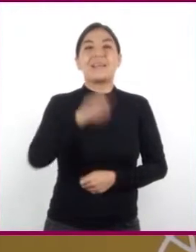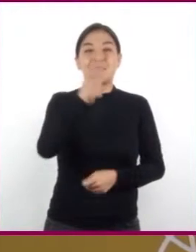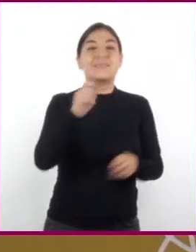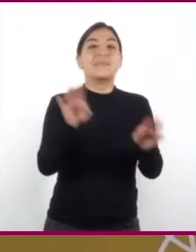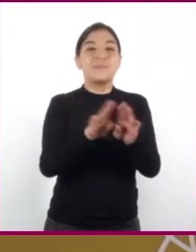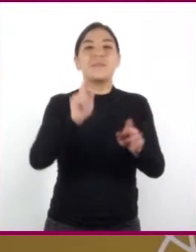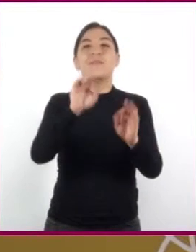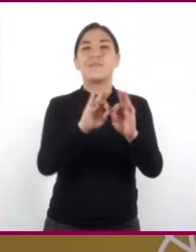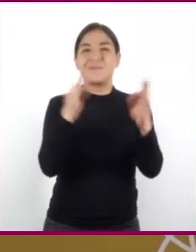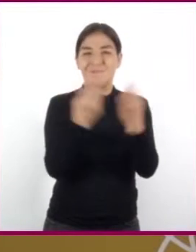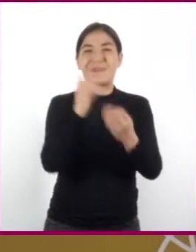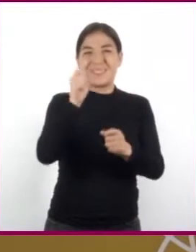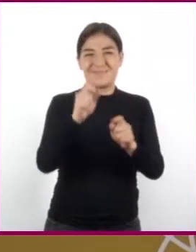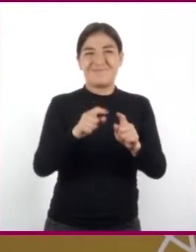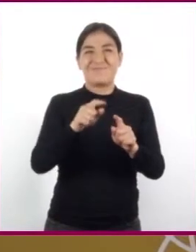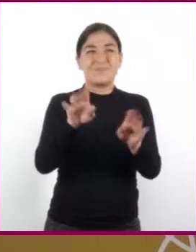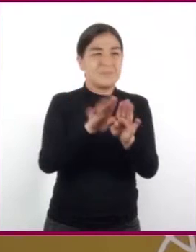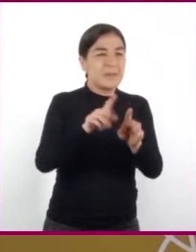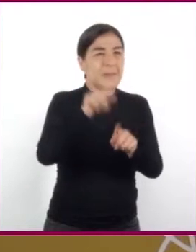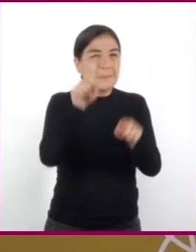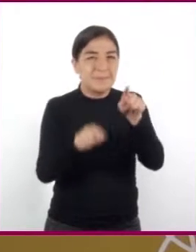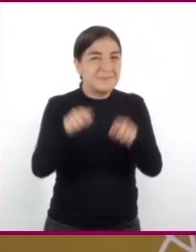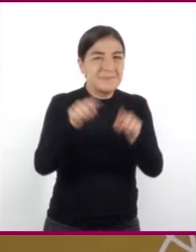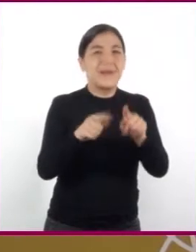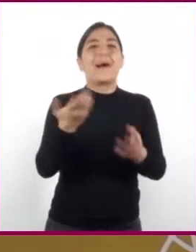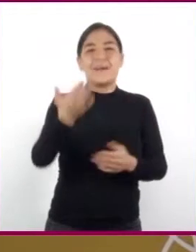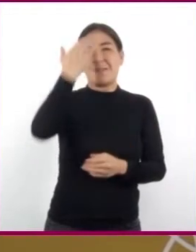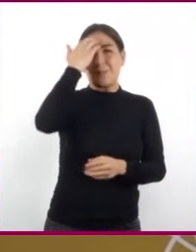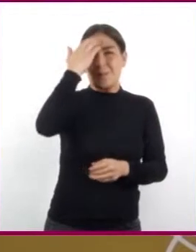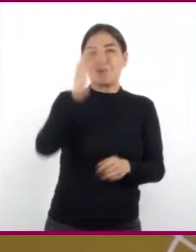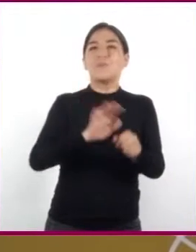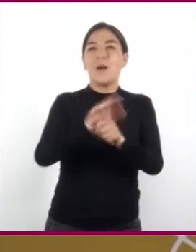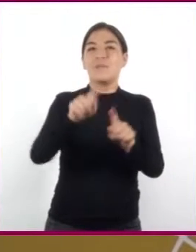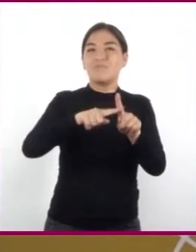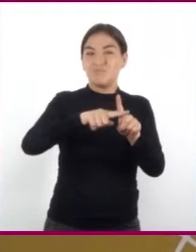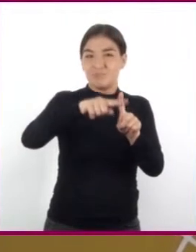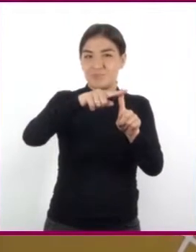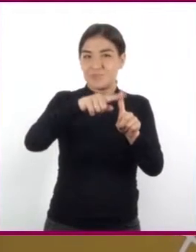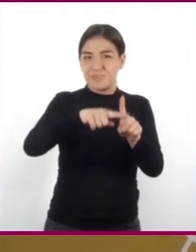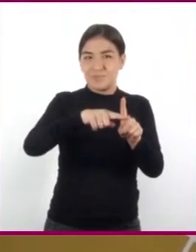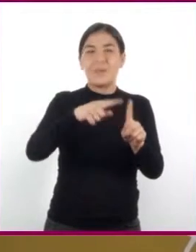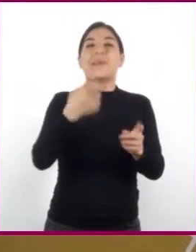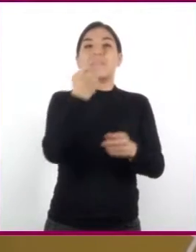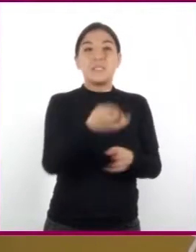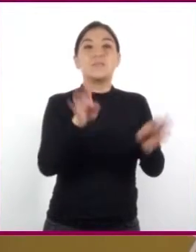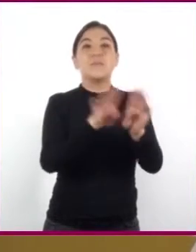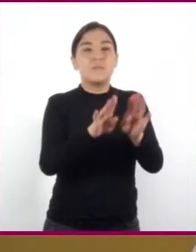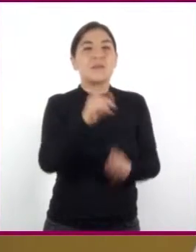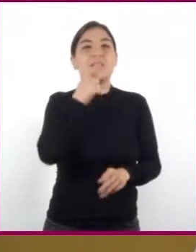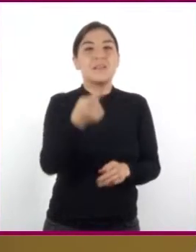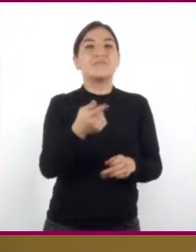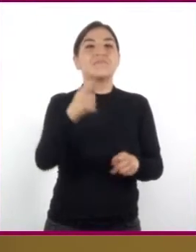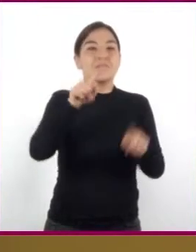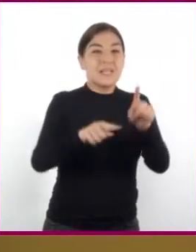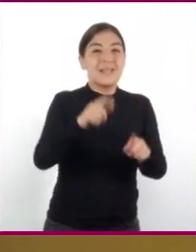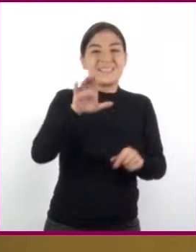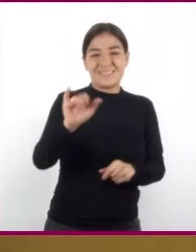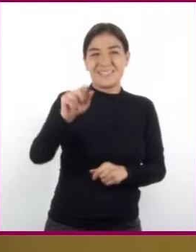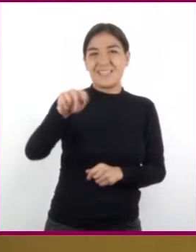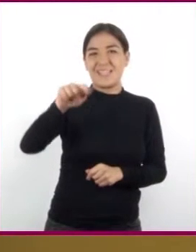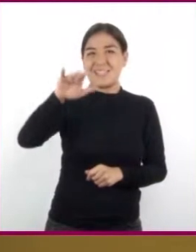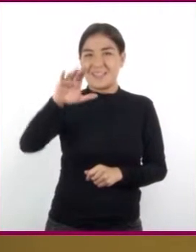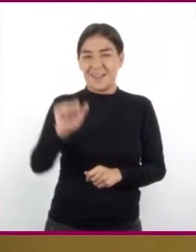la energía térmica es conociendo la temperatura. La temperatura nos dice la cantidad de energía cinética